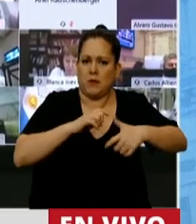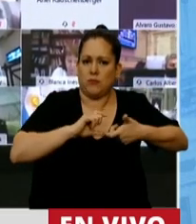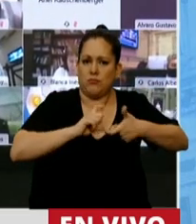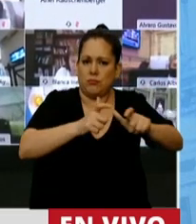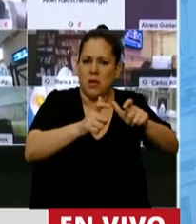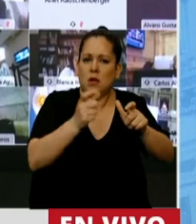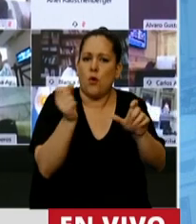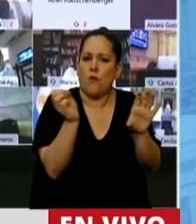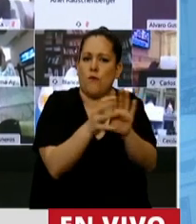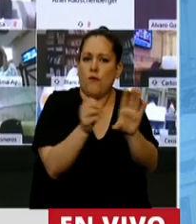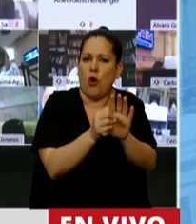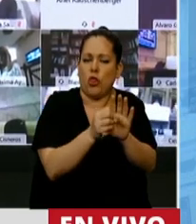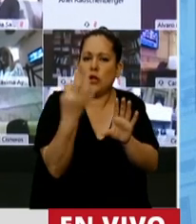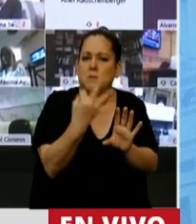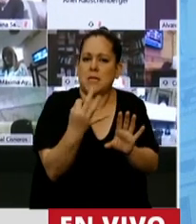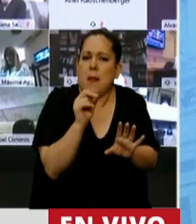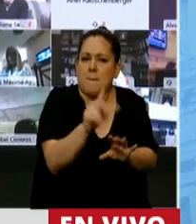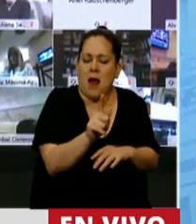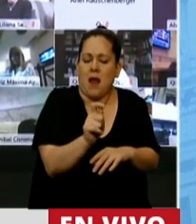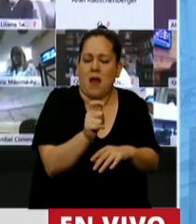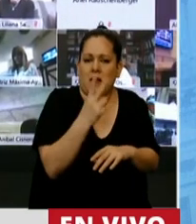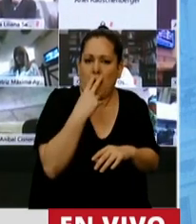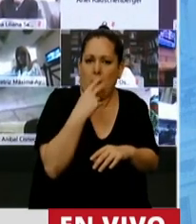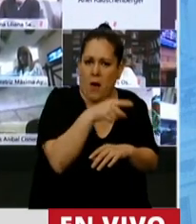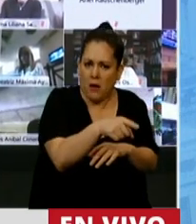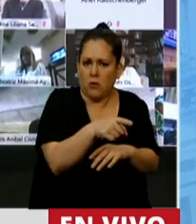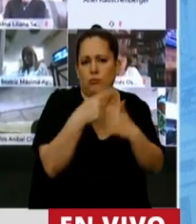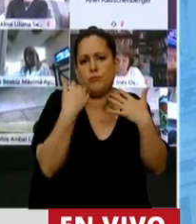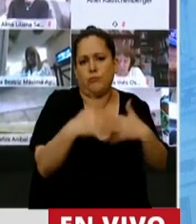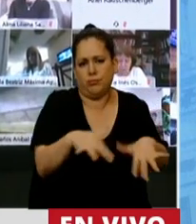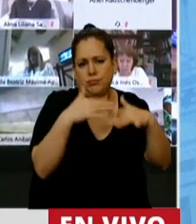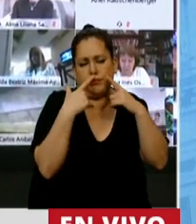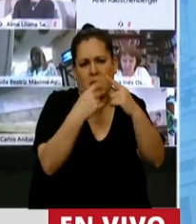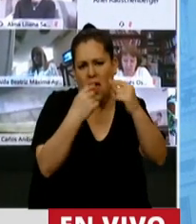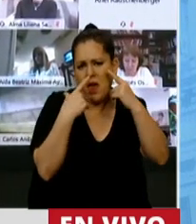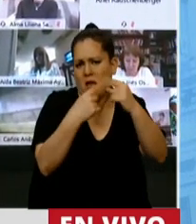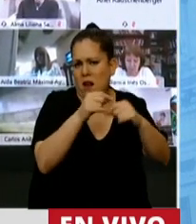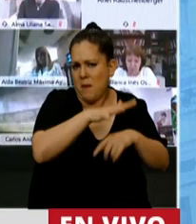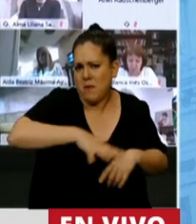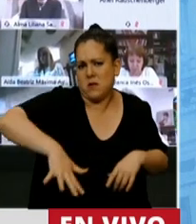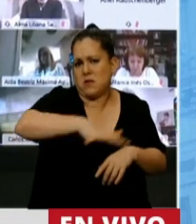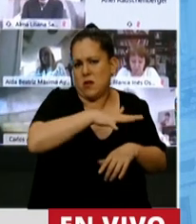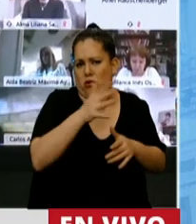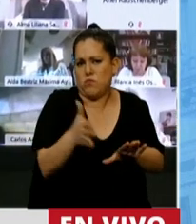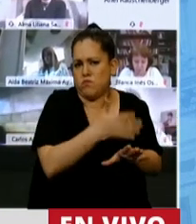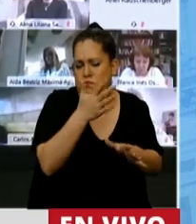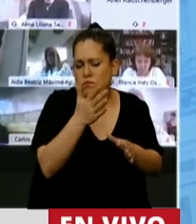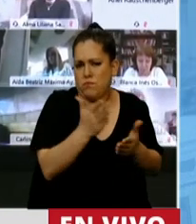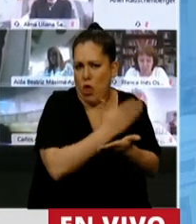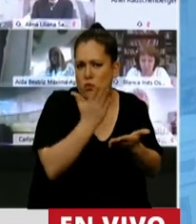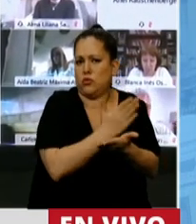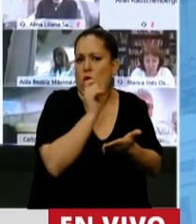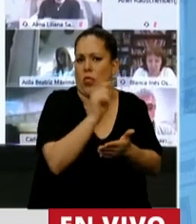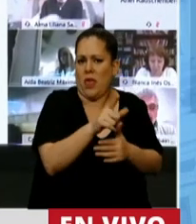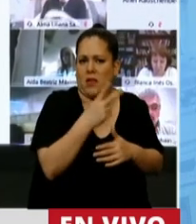las provincias del Fondo Especial del Tabaco, largamente reclamado por todo el sector, no solamente de Misiones,